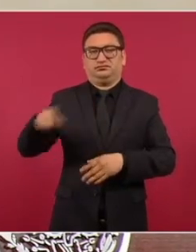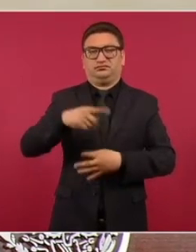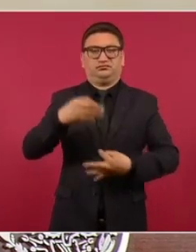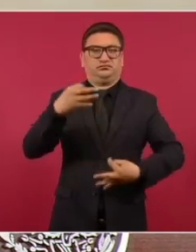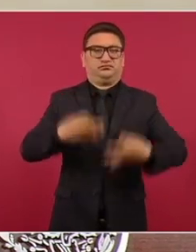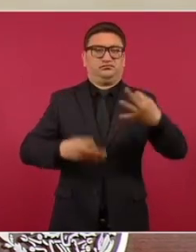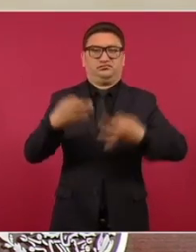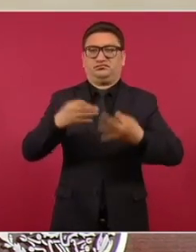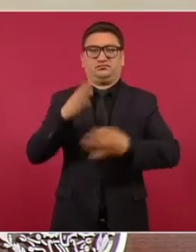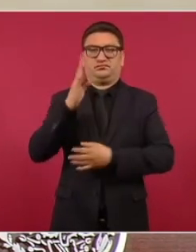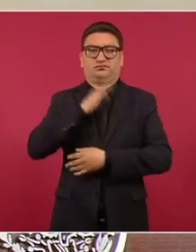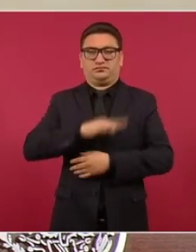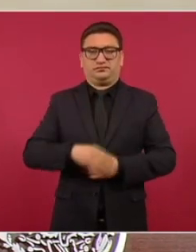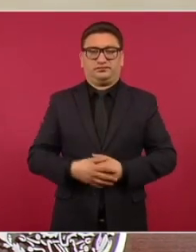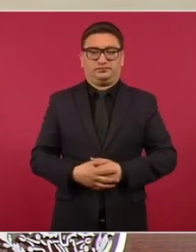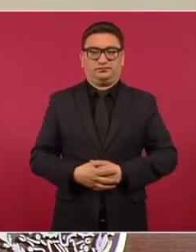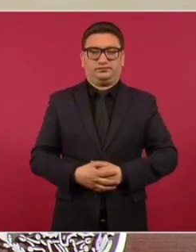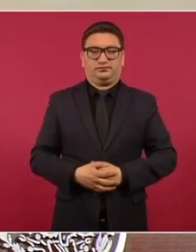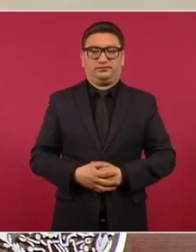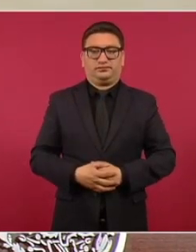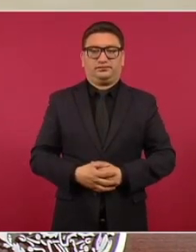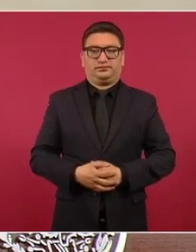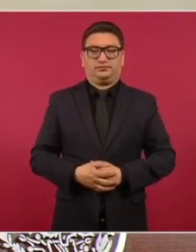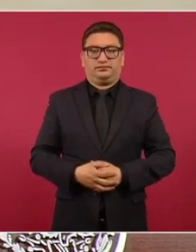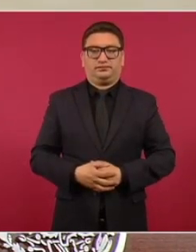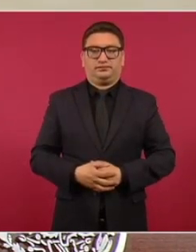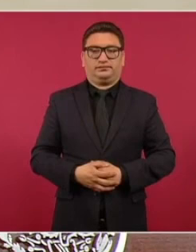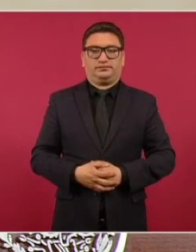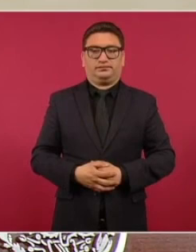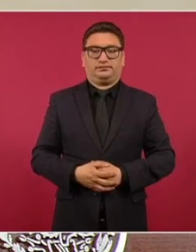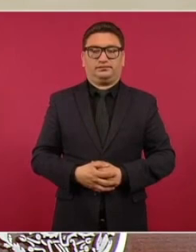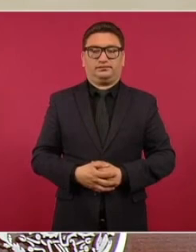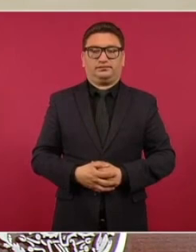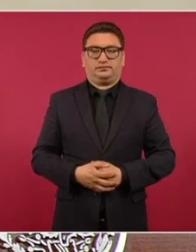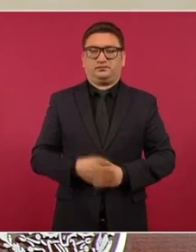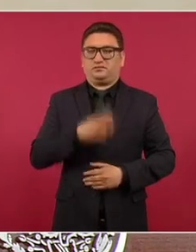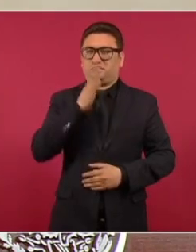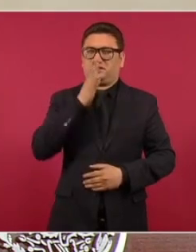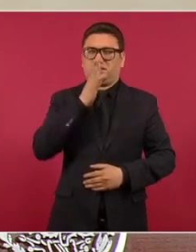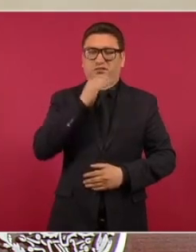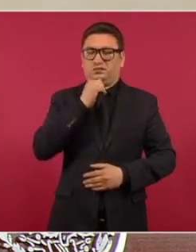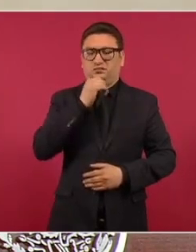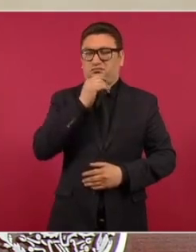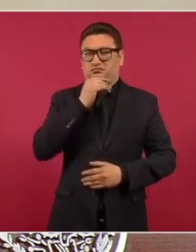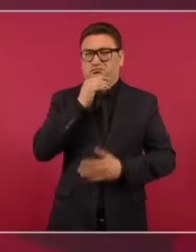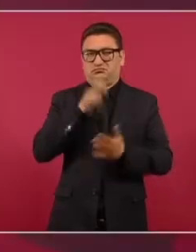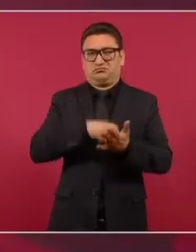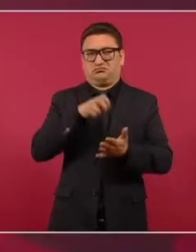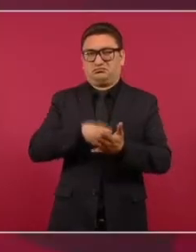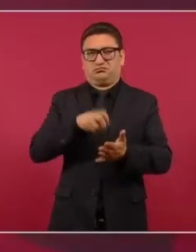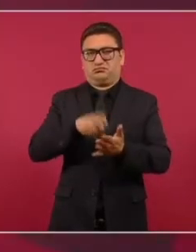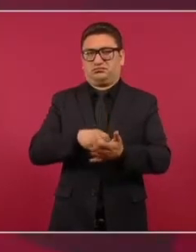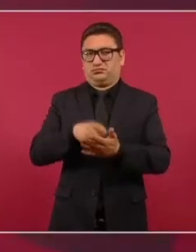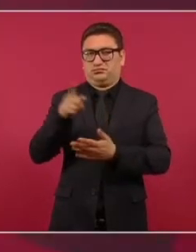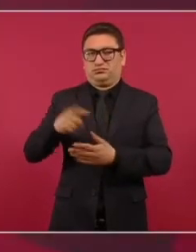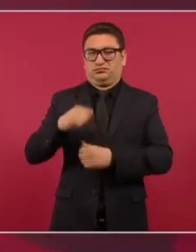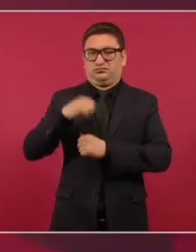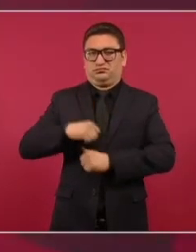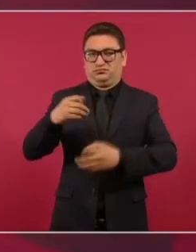no se ha podido reformar ese poder